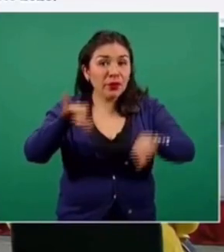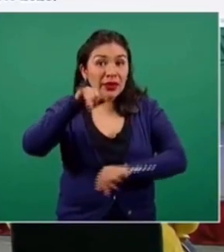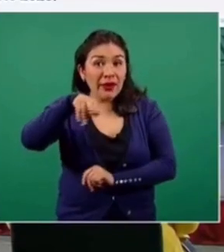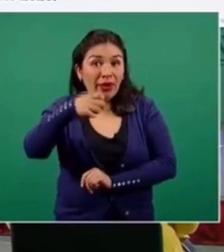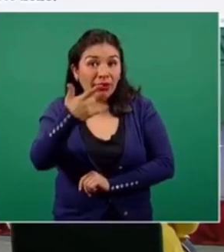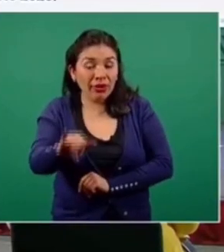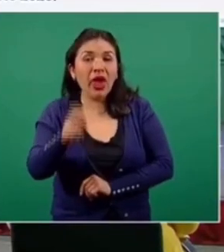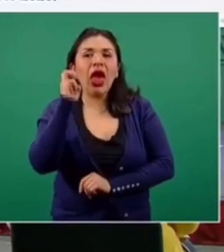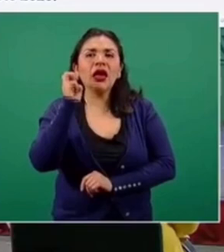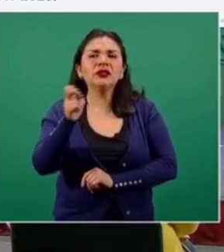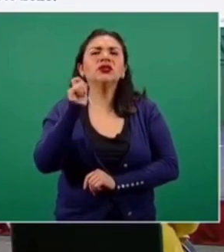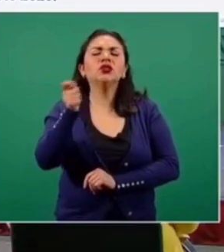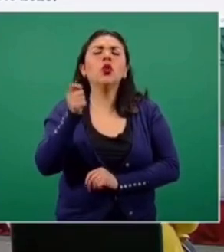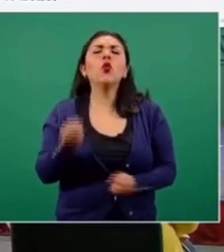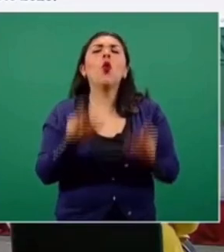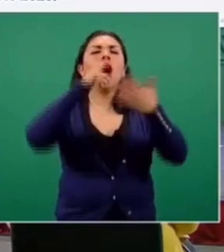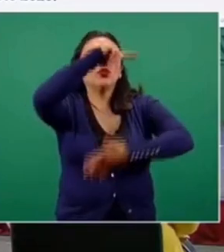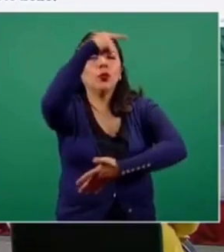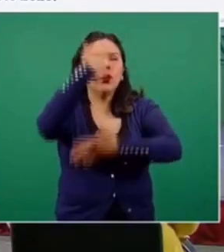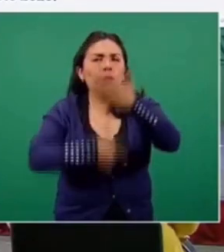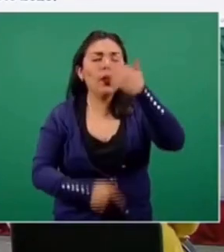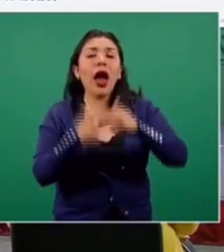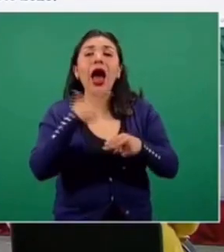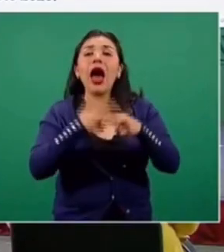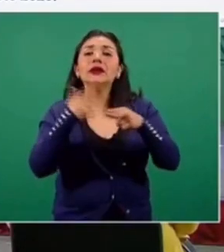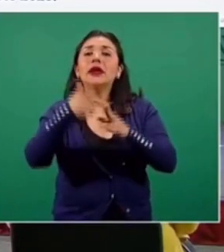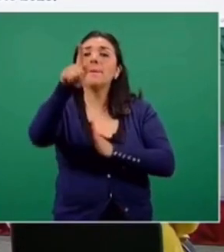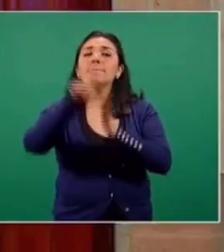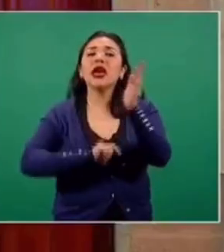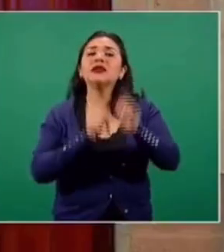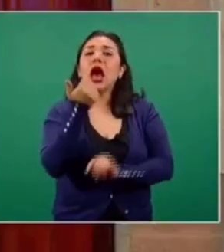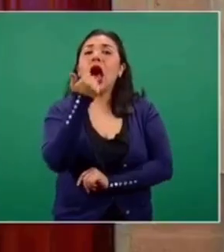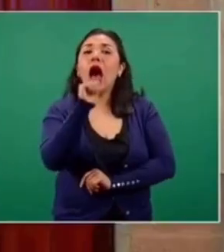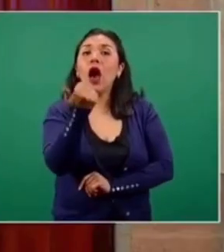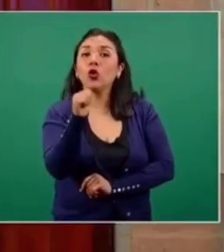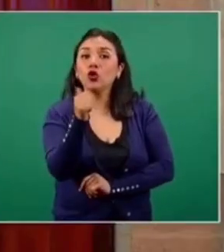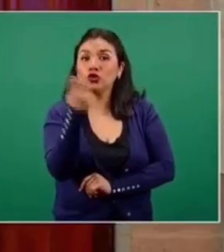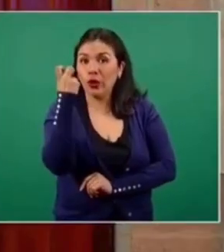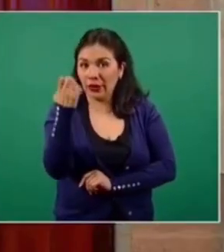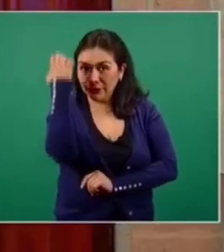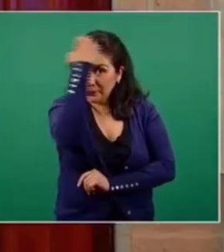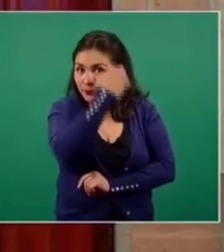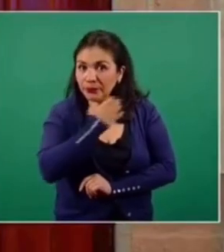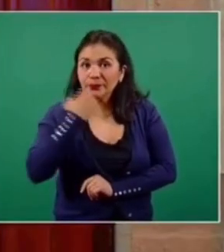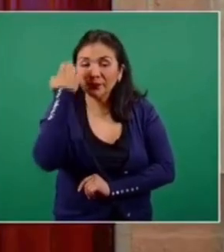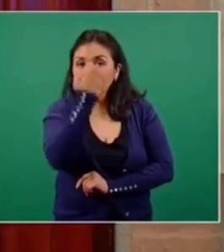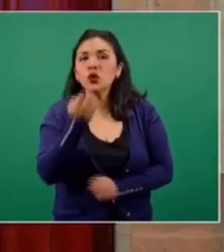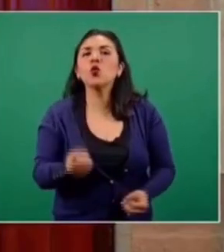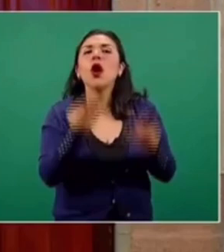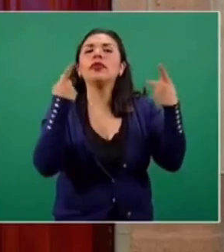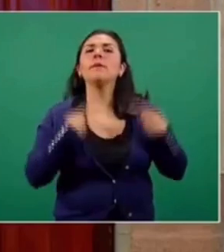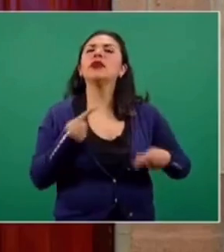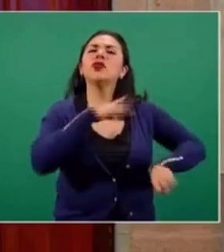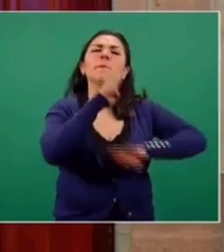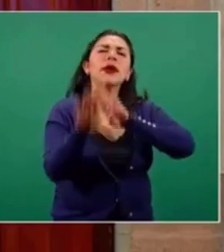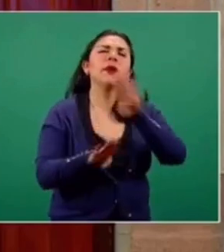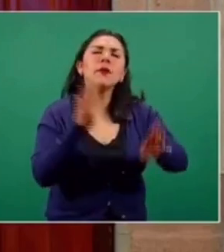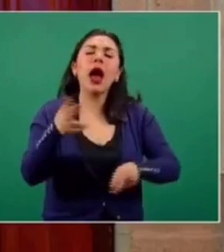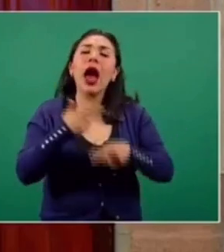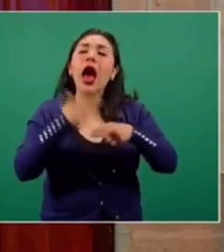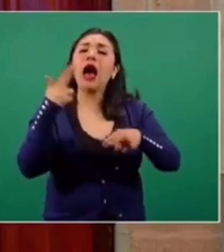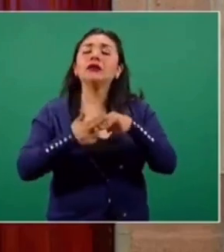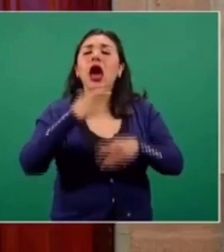es que lo que contabiliza es hasta agosto, es un primer análisis de todas las defunciones hasta